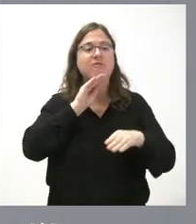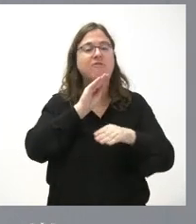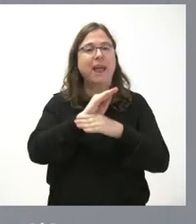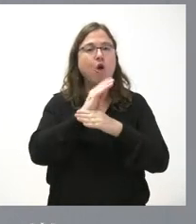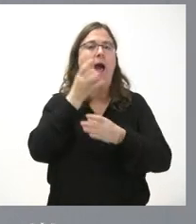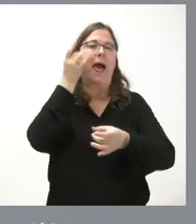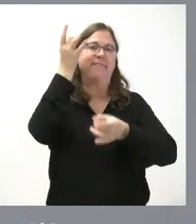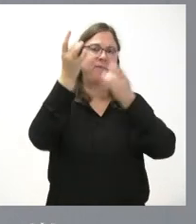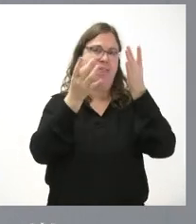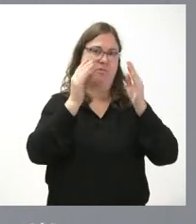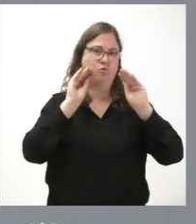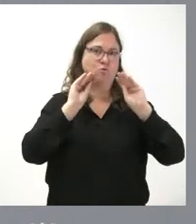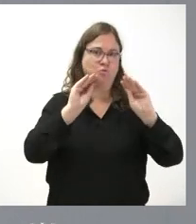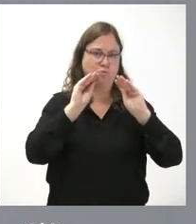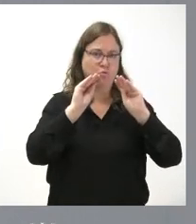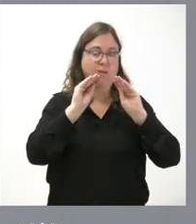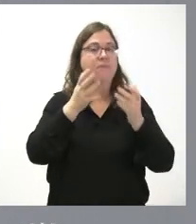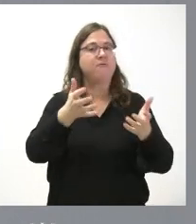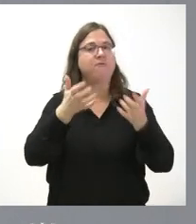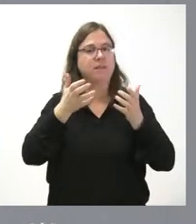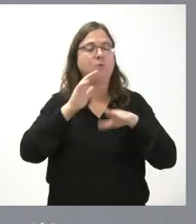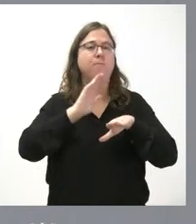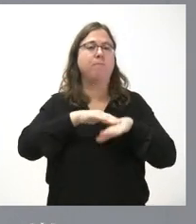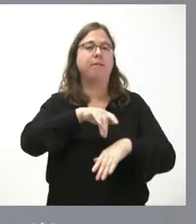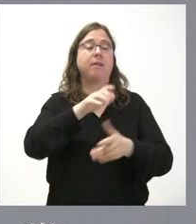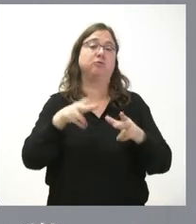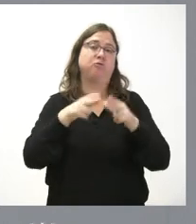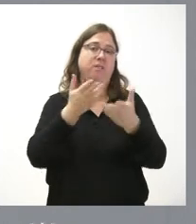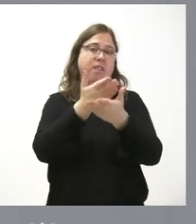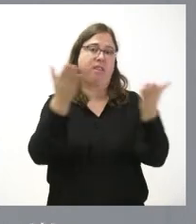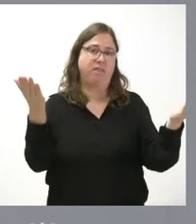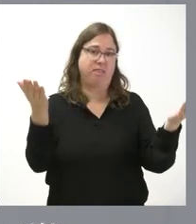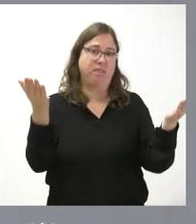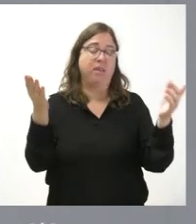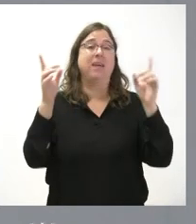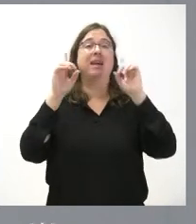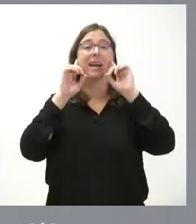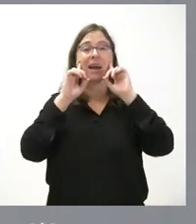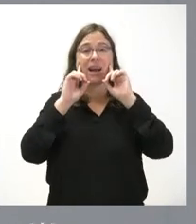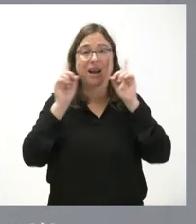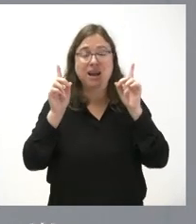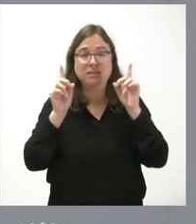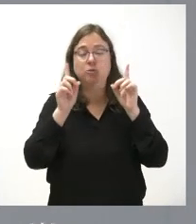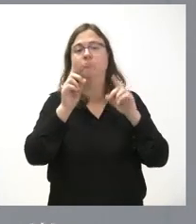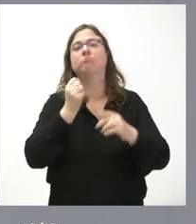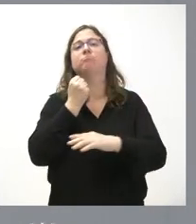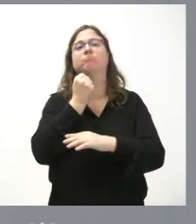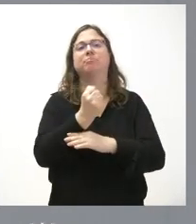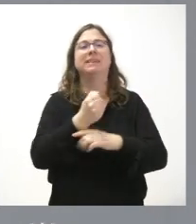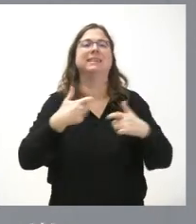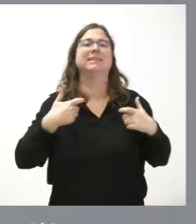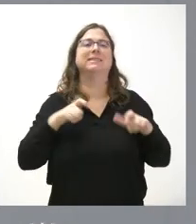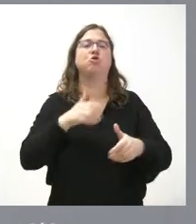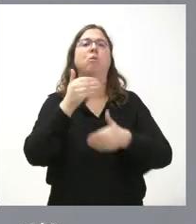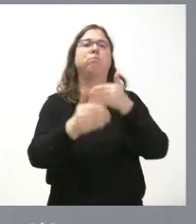actividad que tiene beneficio directo para el conjunto de la sociedad en este caso se está financiando el apoyo el desarrollo de un sector productivo